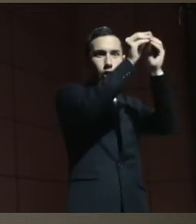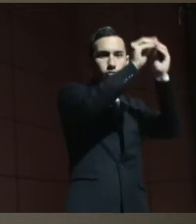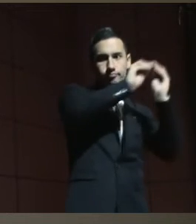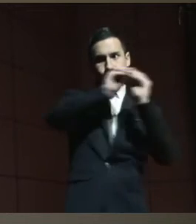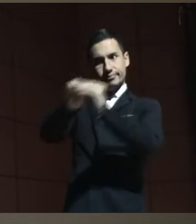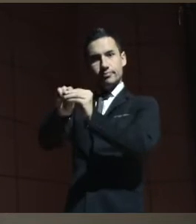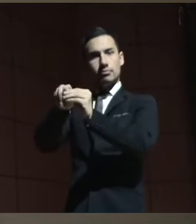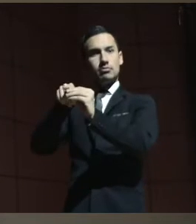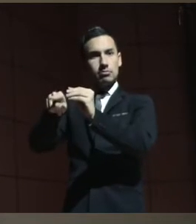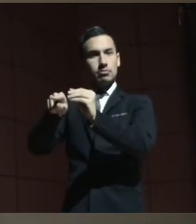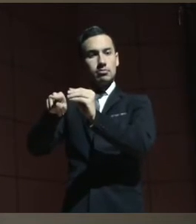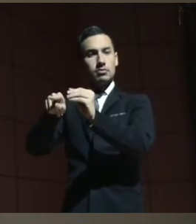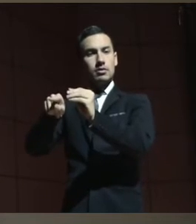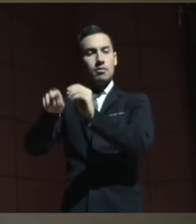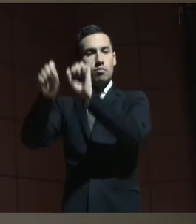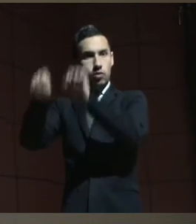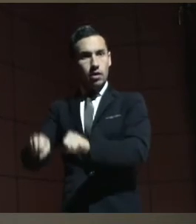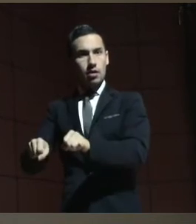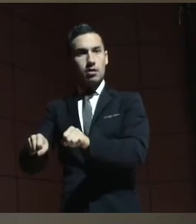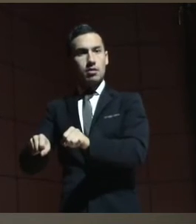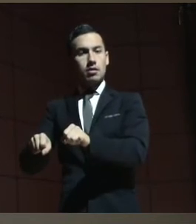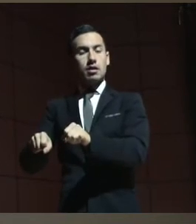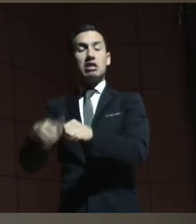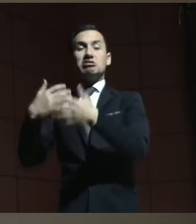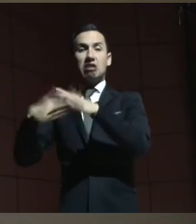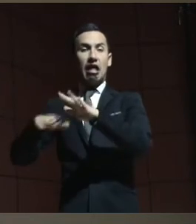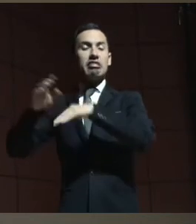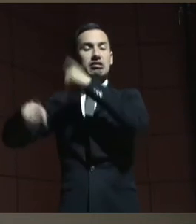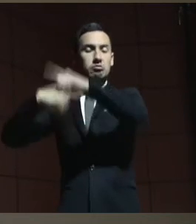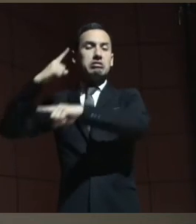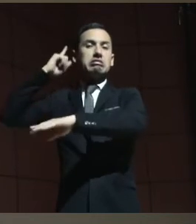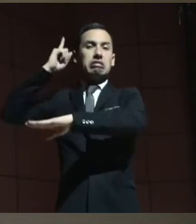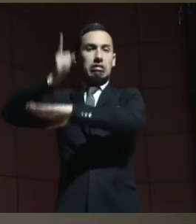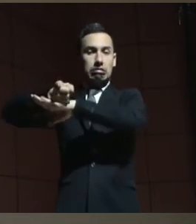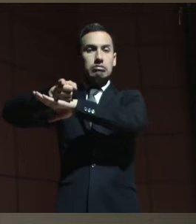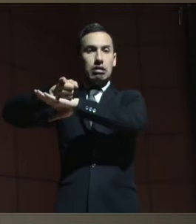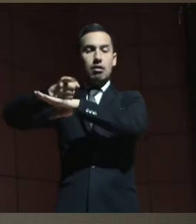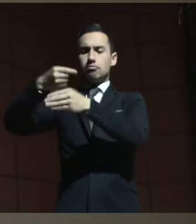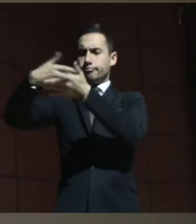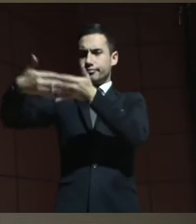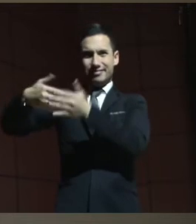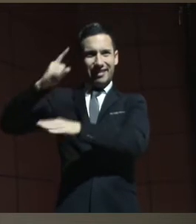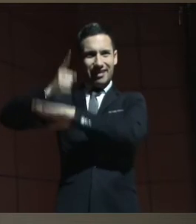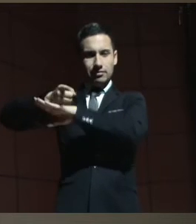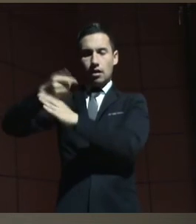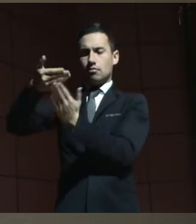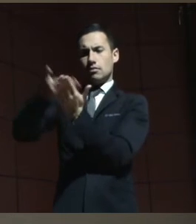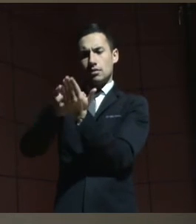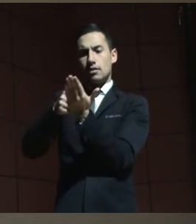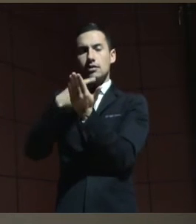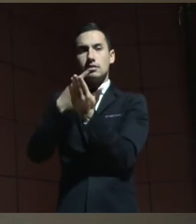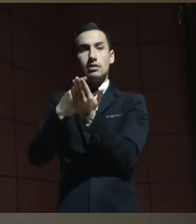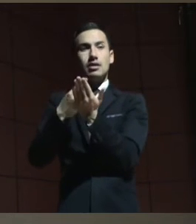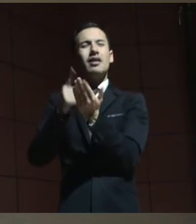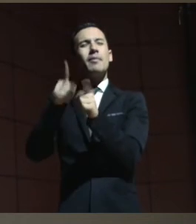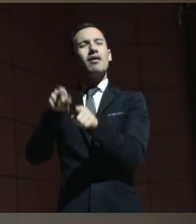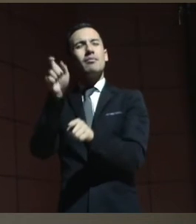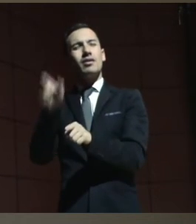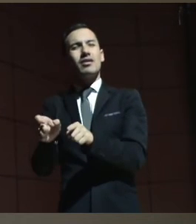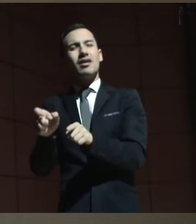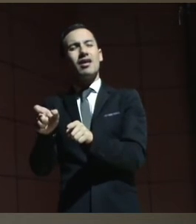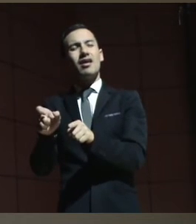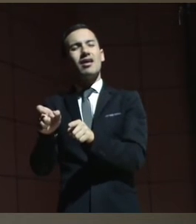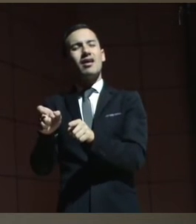posible. Se salió la sentencia que habilitaba, porque además era hijo de